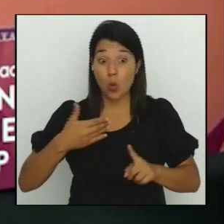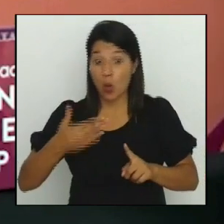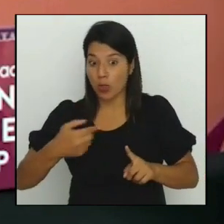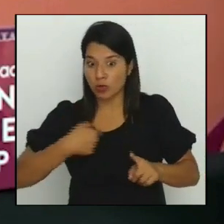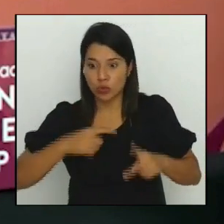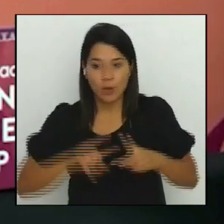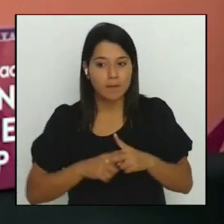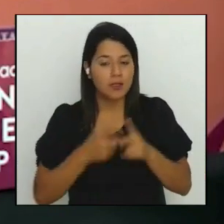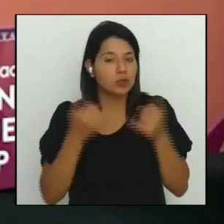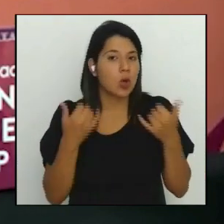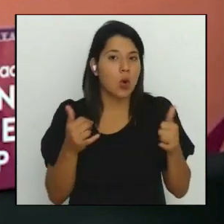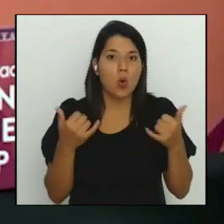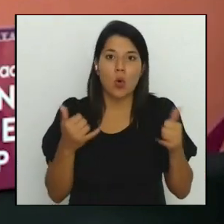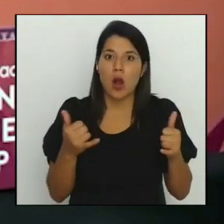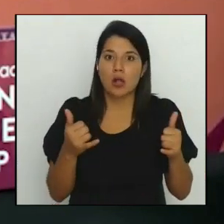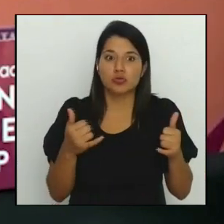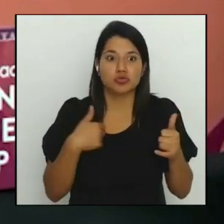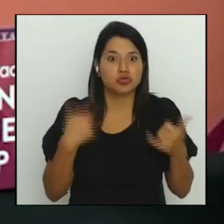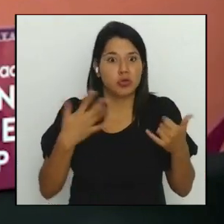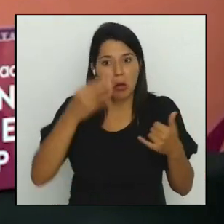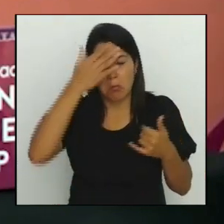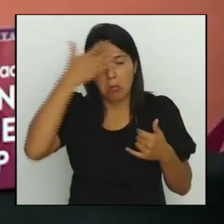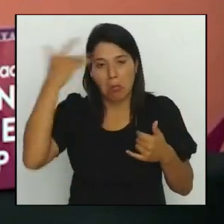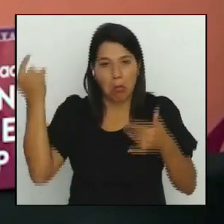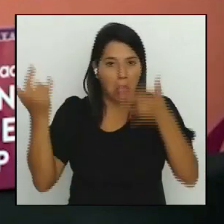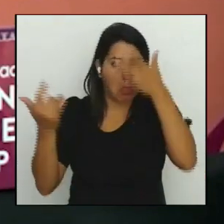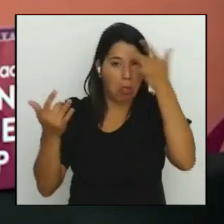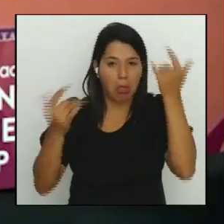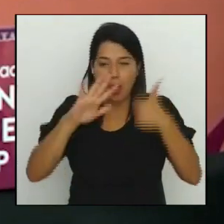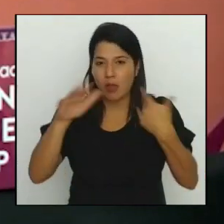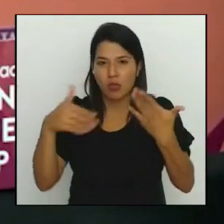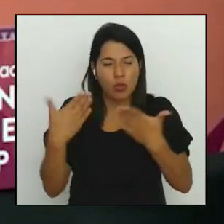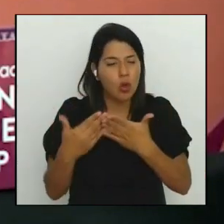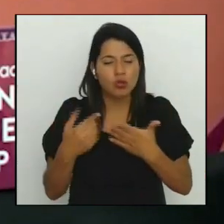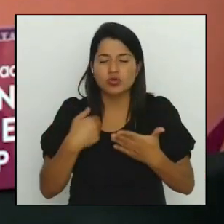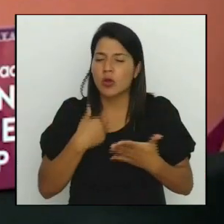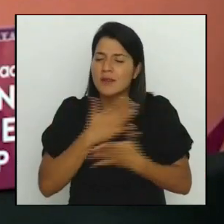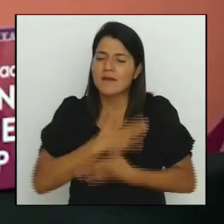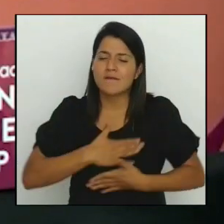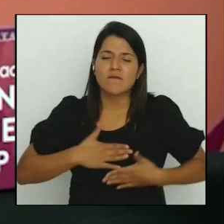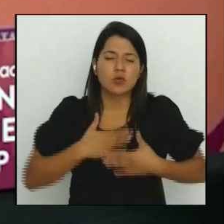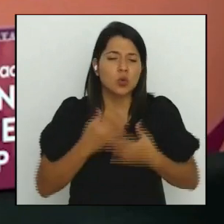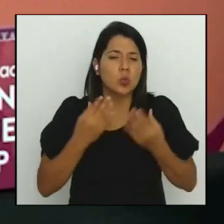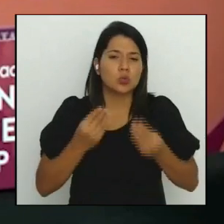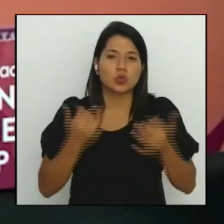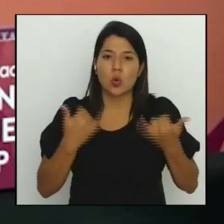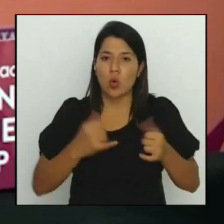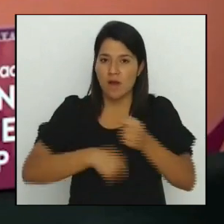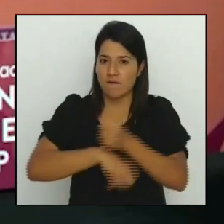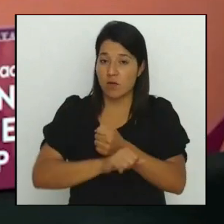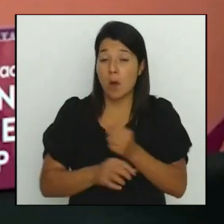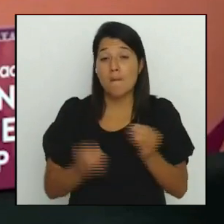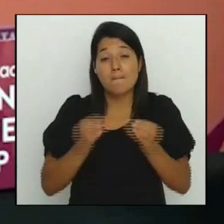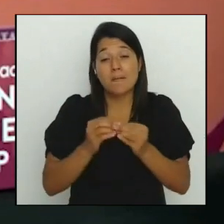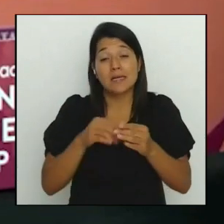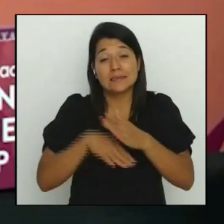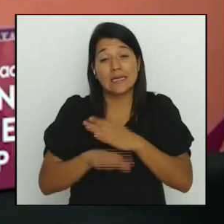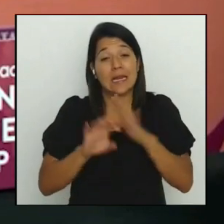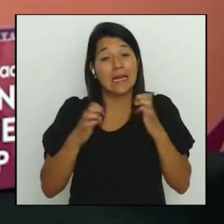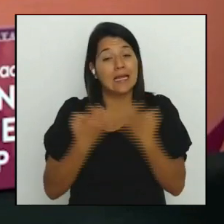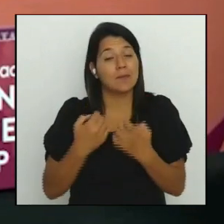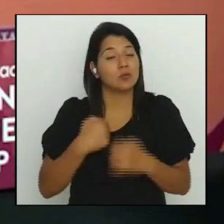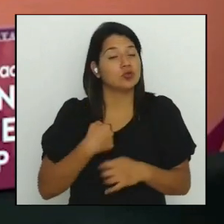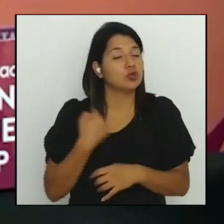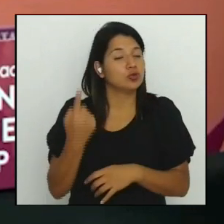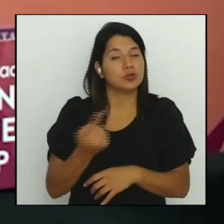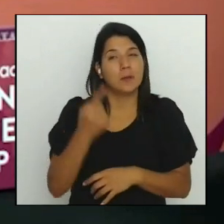es cuando se me olvidan todas las cosas la verdad que disfruto muchísimo poder jugar fútbol y más en el equipo que siempre soñé bueno y